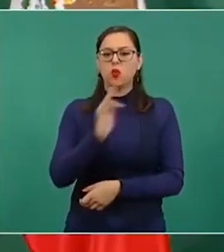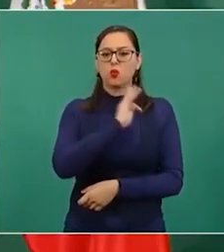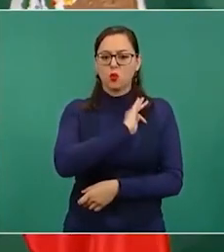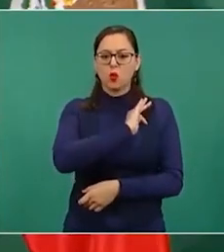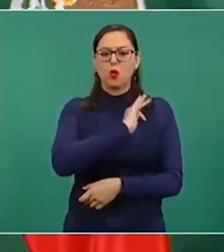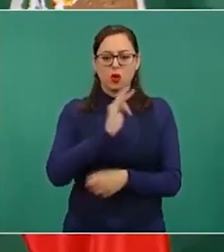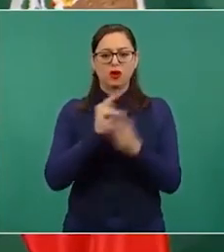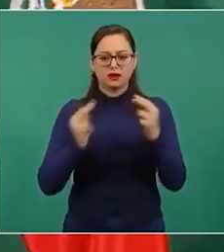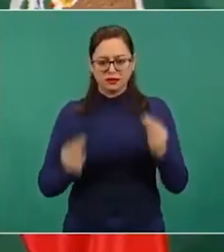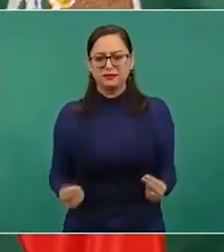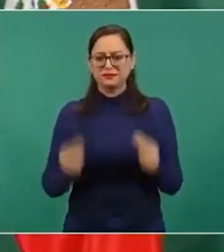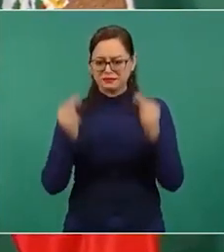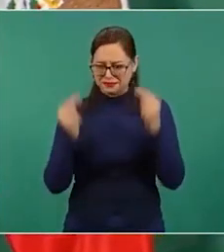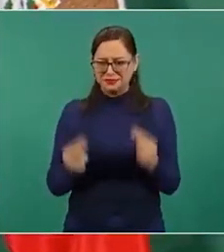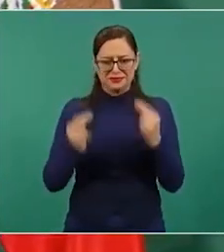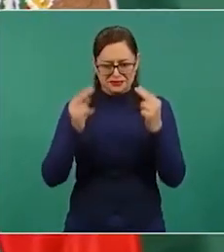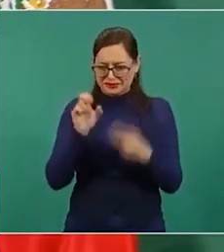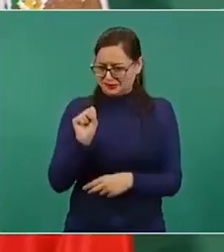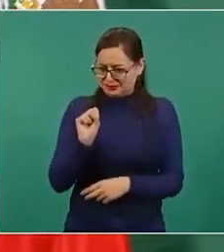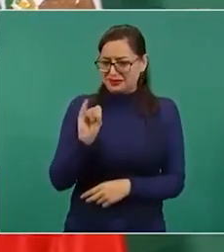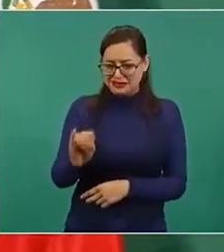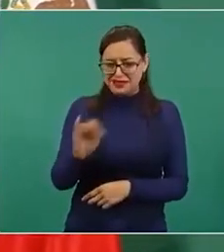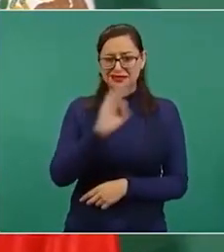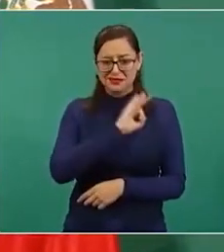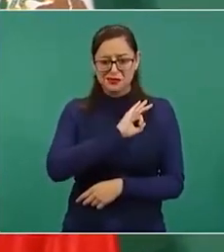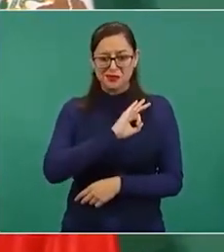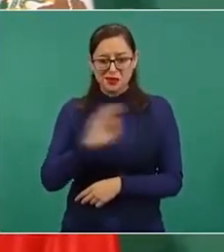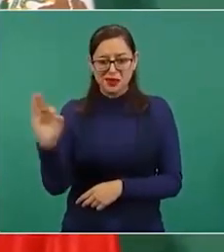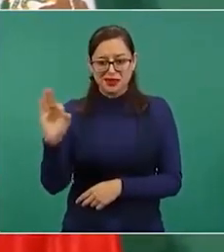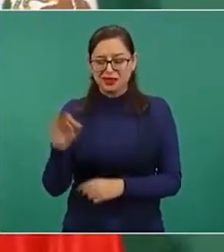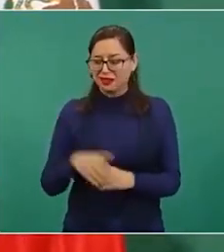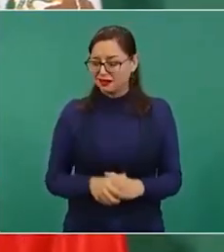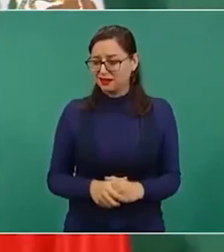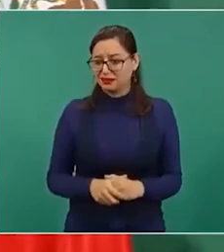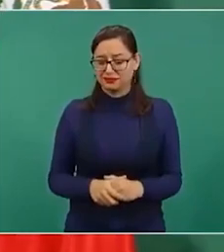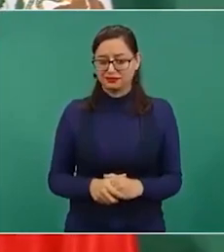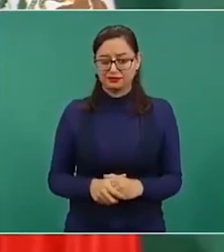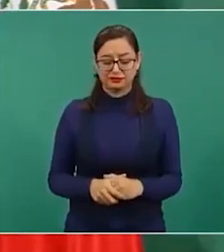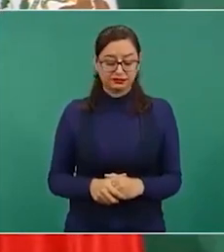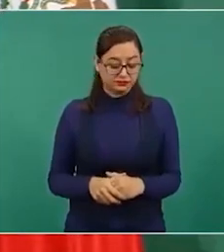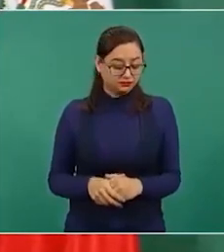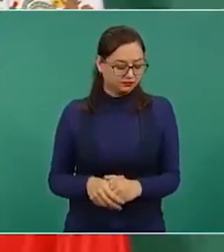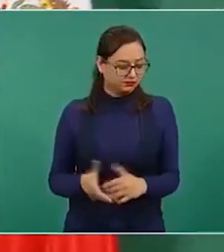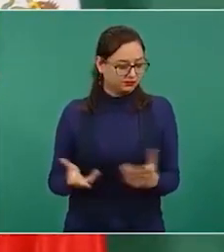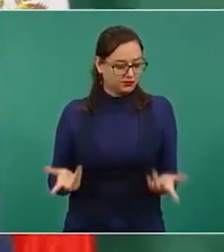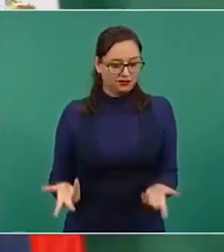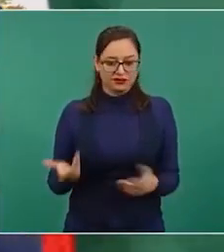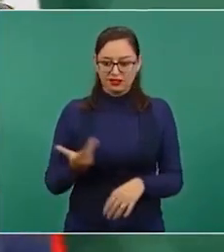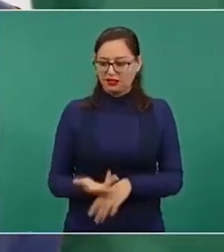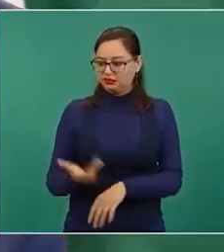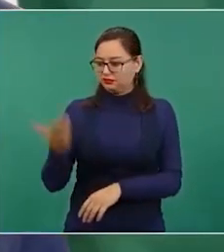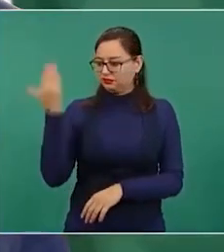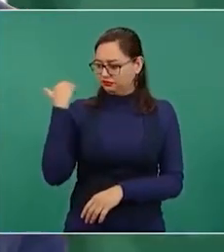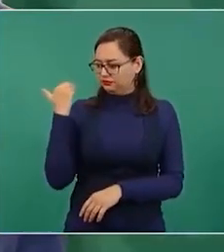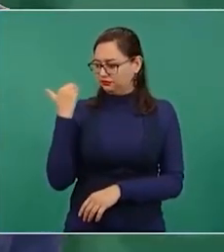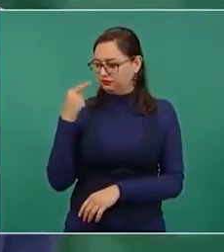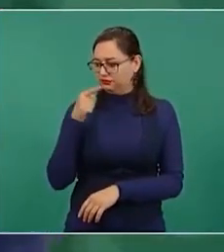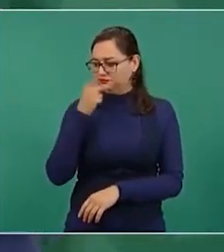me estaban platicando que vino uno de los gerentes